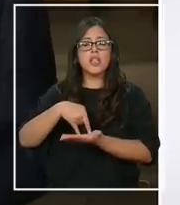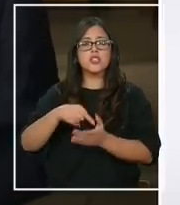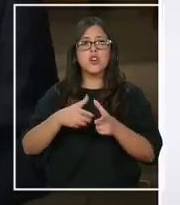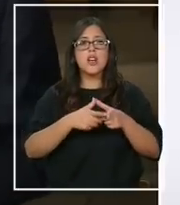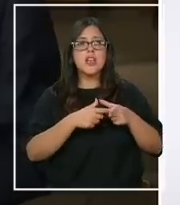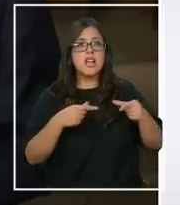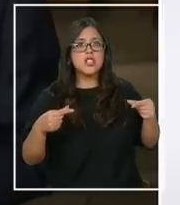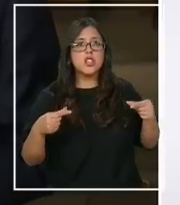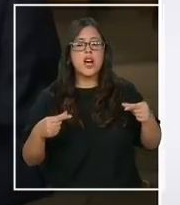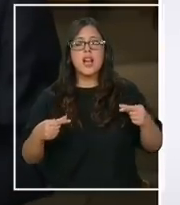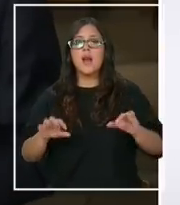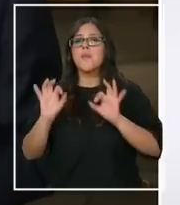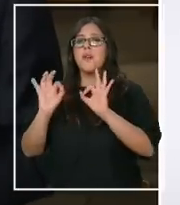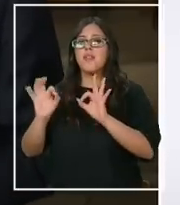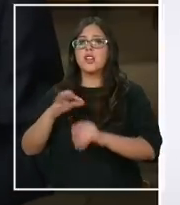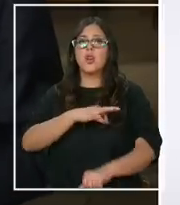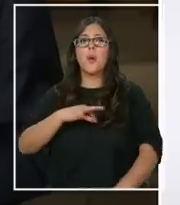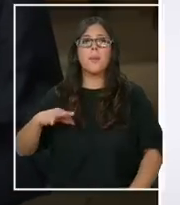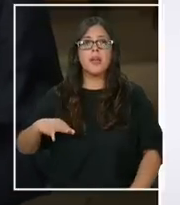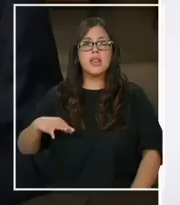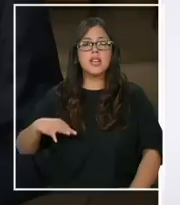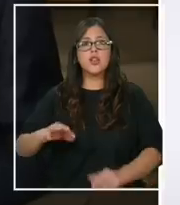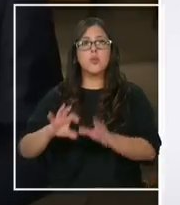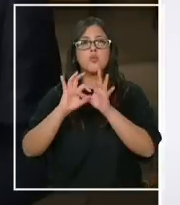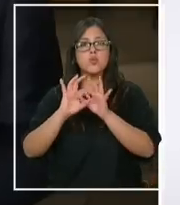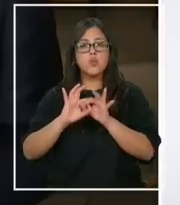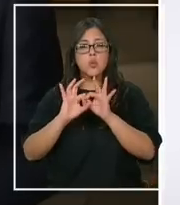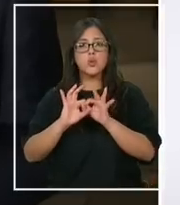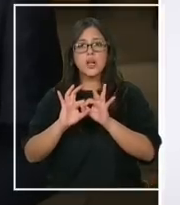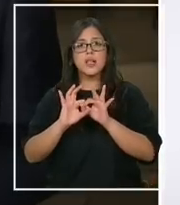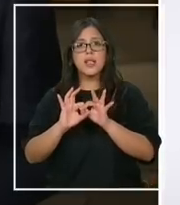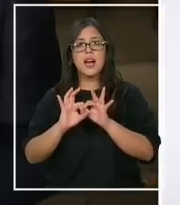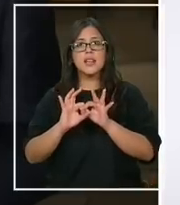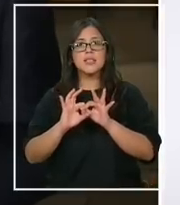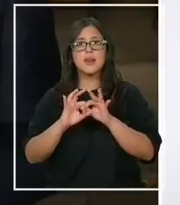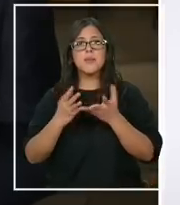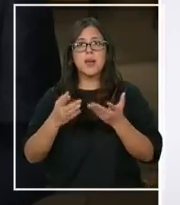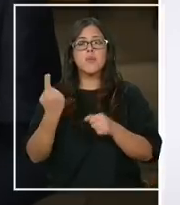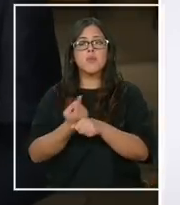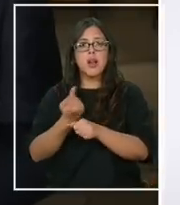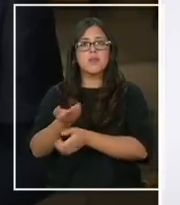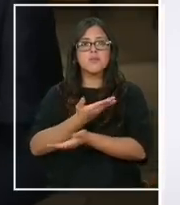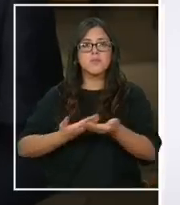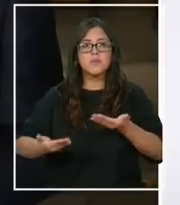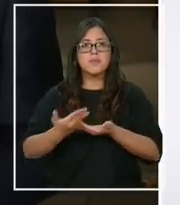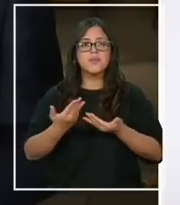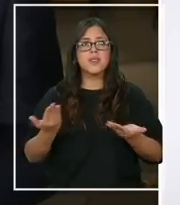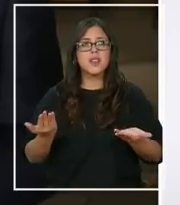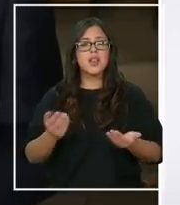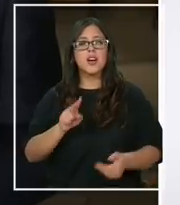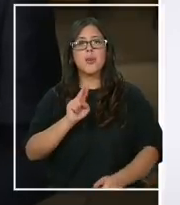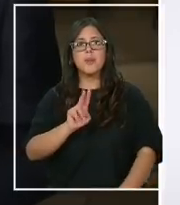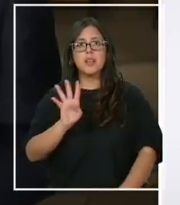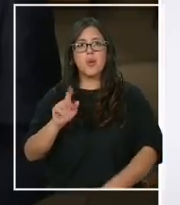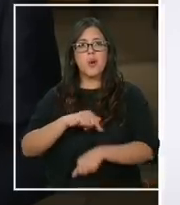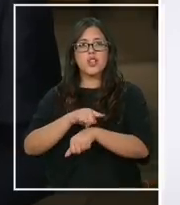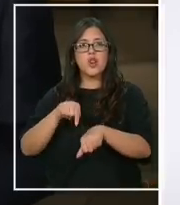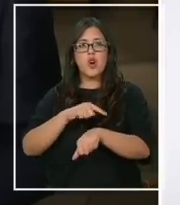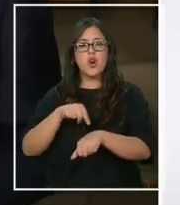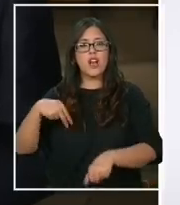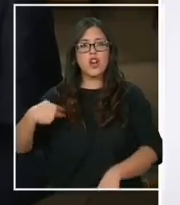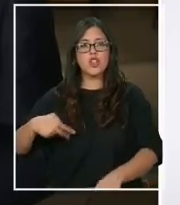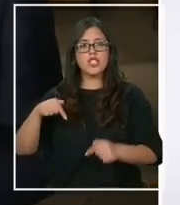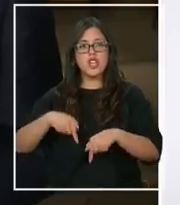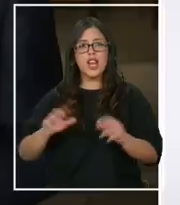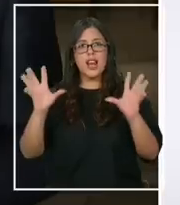todas. Perfecto. Ministro Álvaro Elizalde, muchas gracias por esta conversación con 24 Horas Central